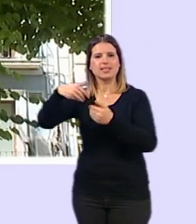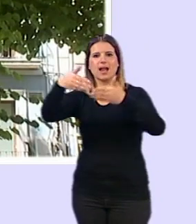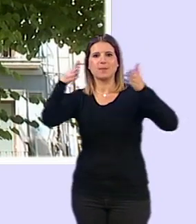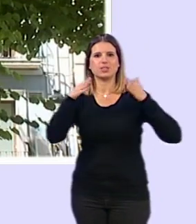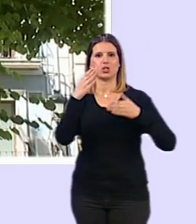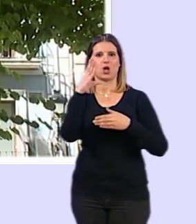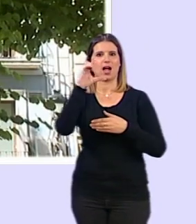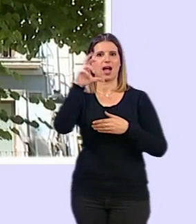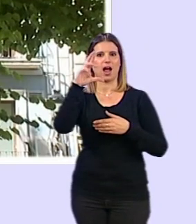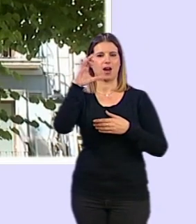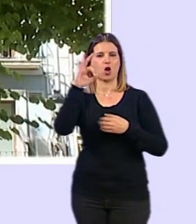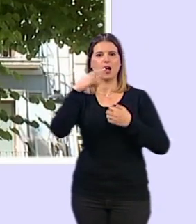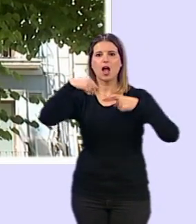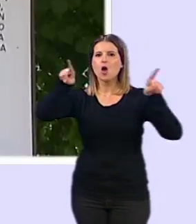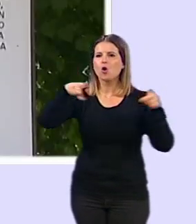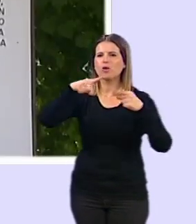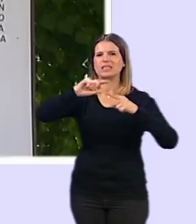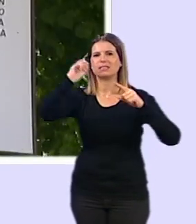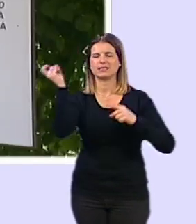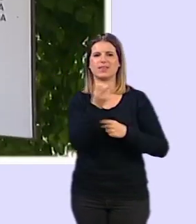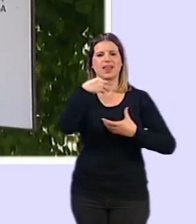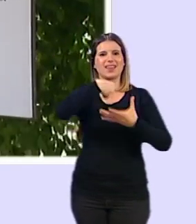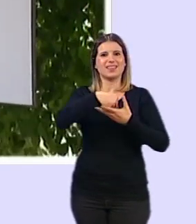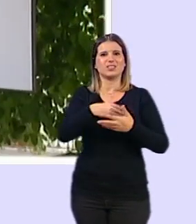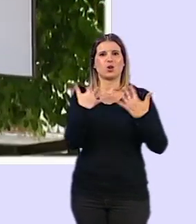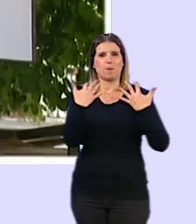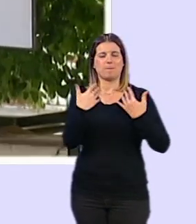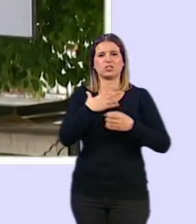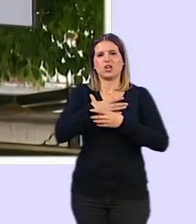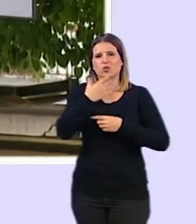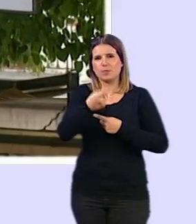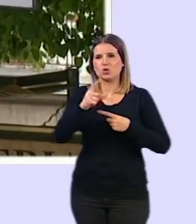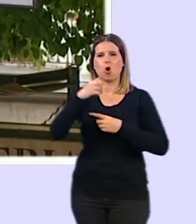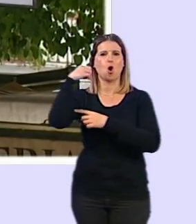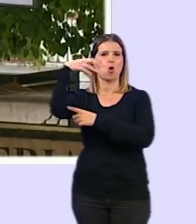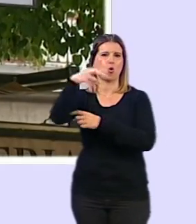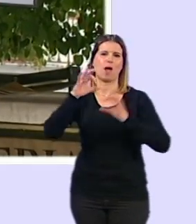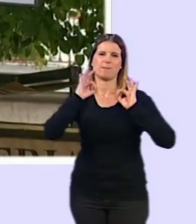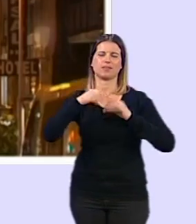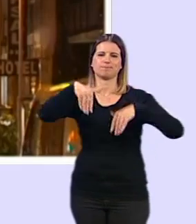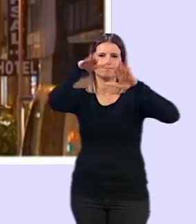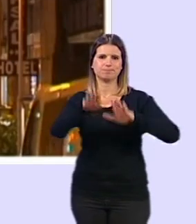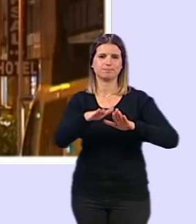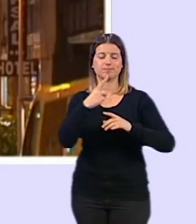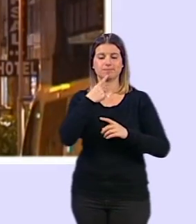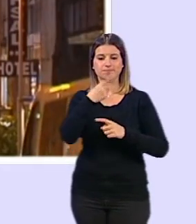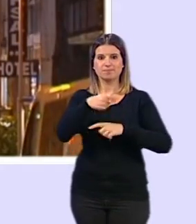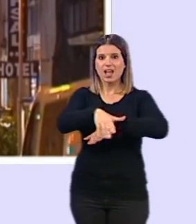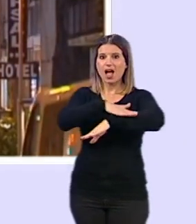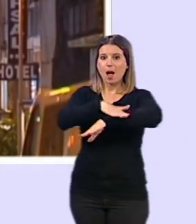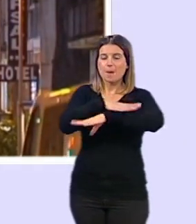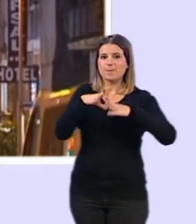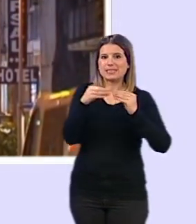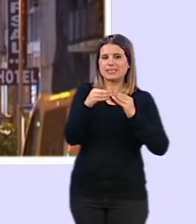carocas, los conciertos y actividades en el patio del consistorio o incluso el alumbrado extraordinario. Han expuesto que, administrativamente,